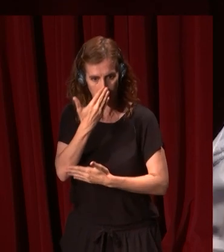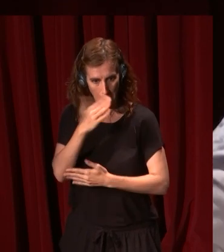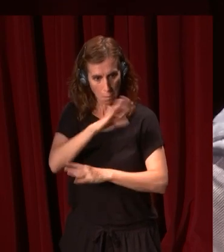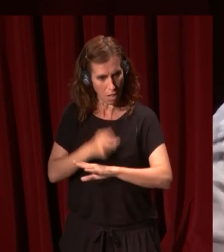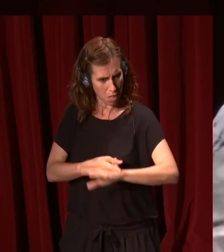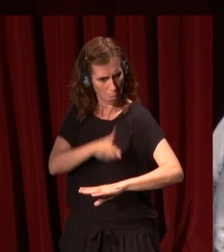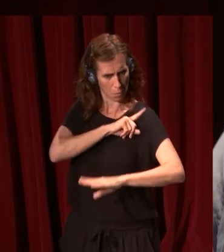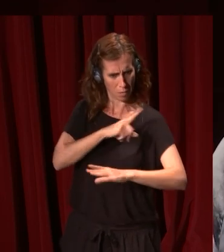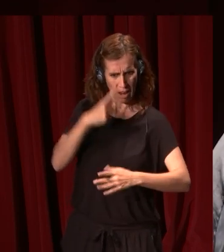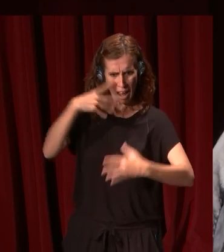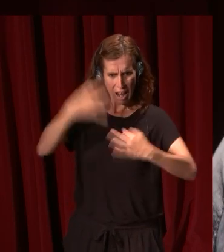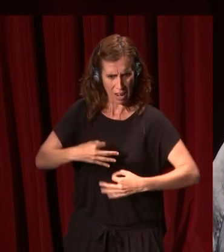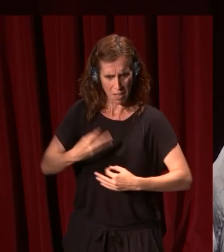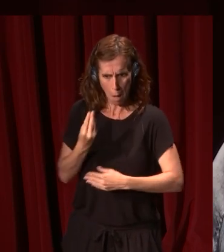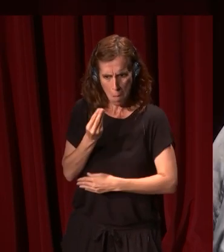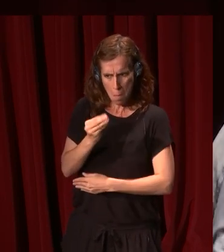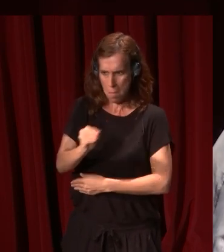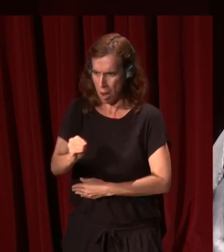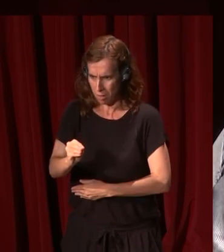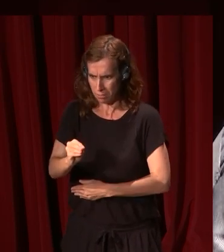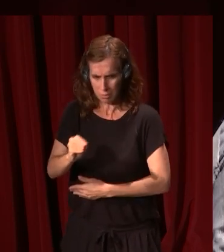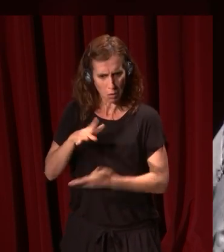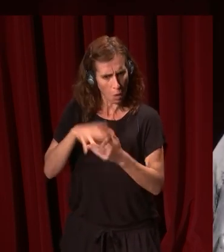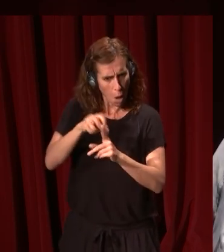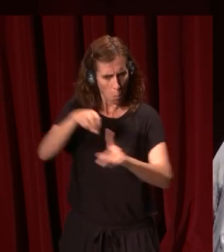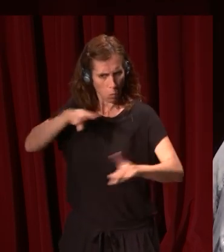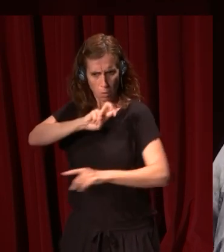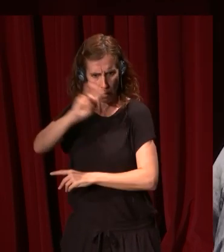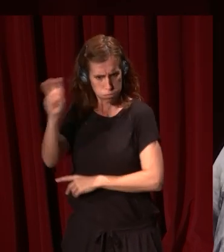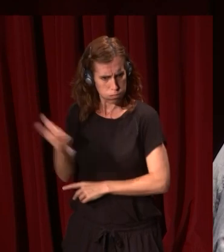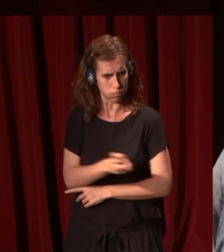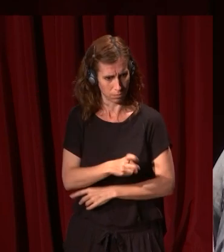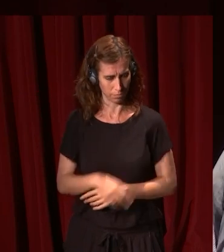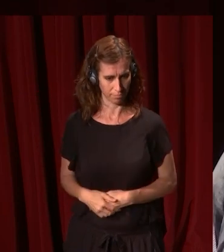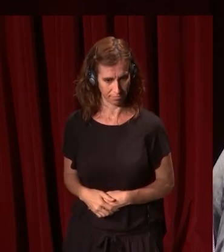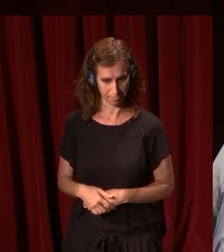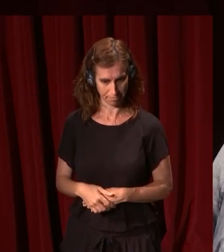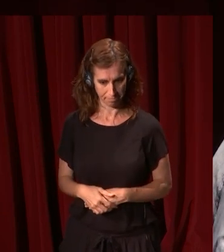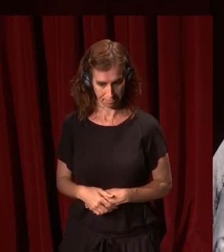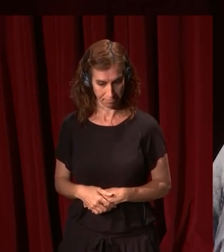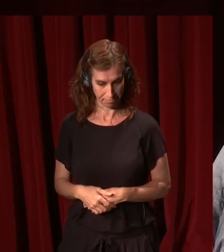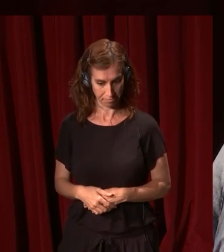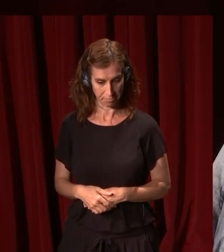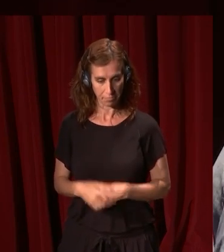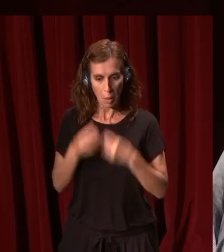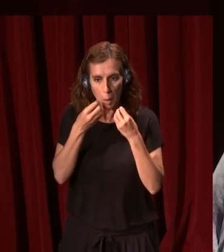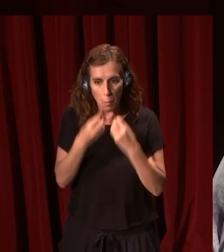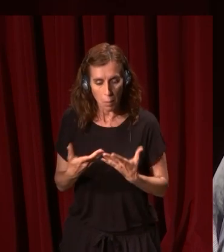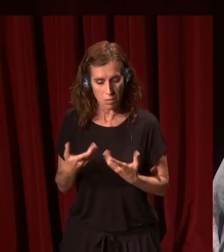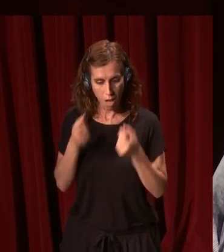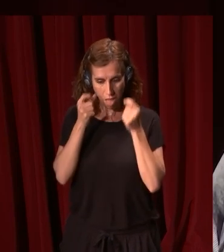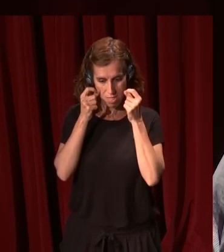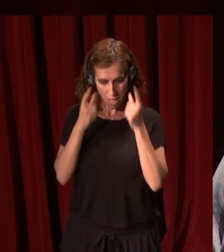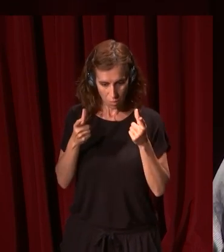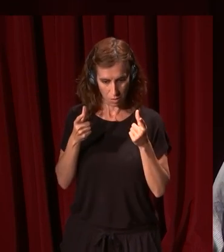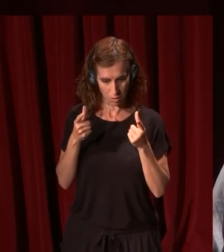o la distorsión de la realidad que se ve en estos puntos de vista. Es bueno hacer algo de un ejercicio de modestia y darse cuenta